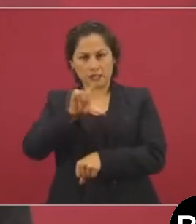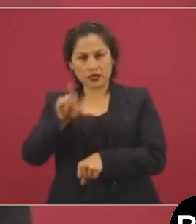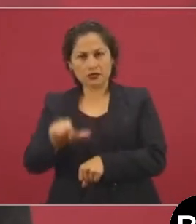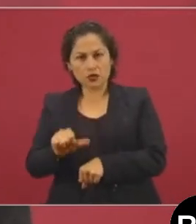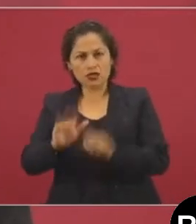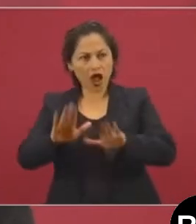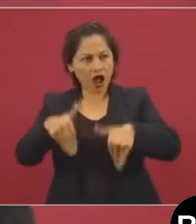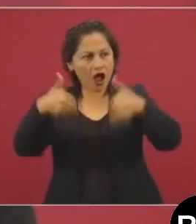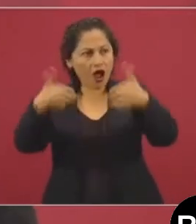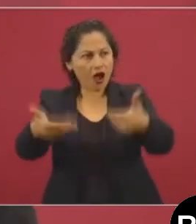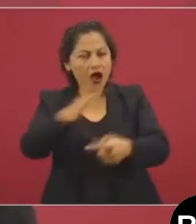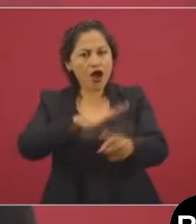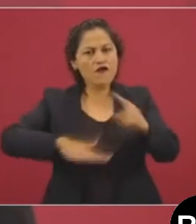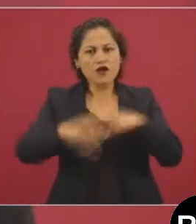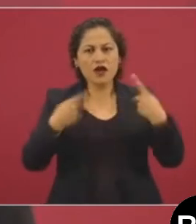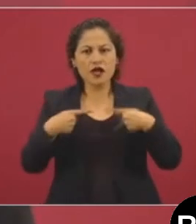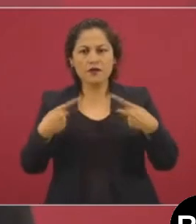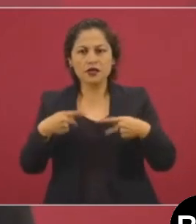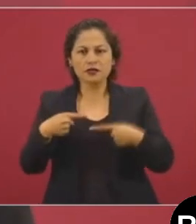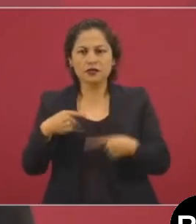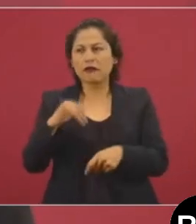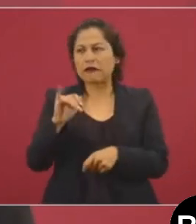Eso es una contradicción.